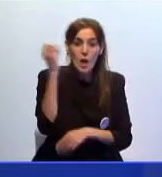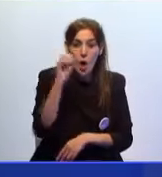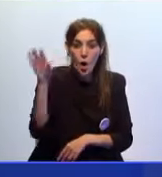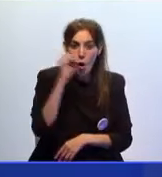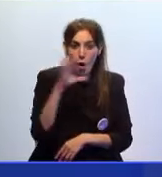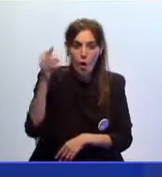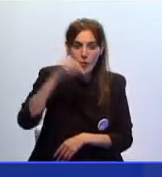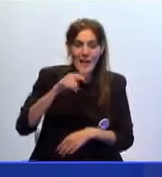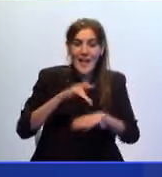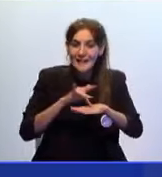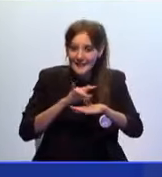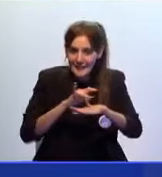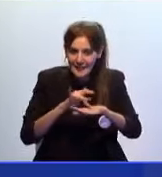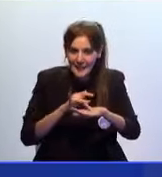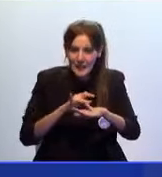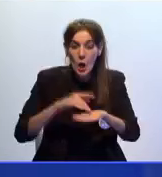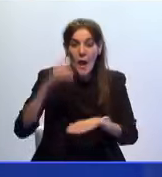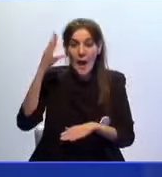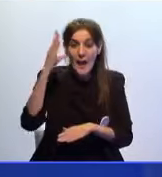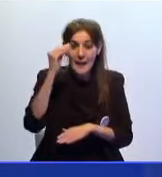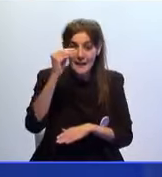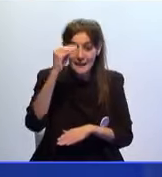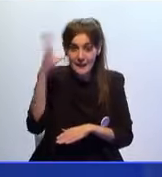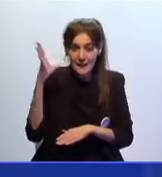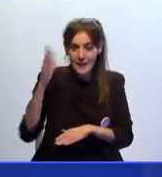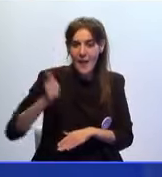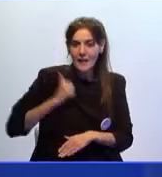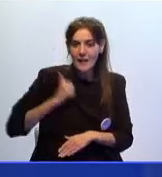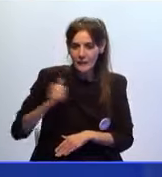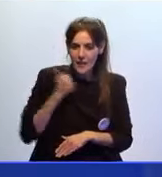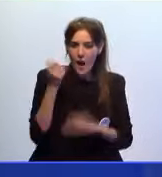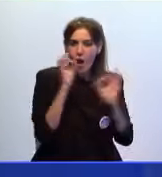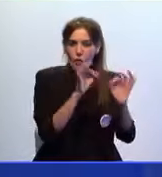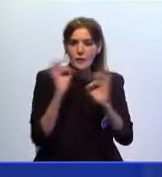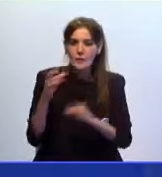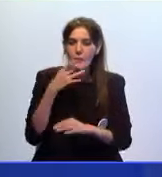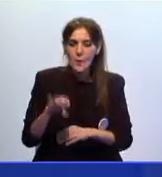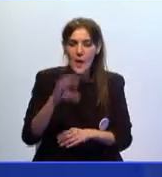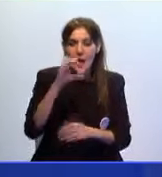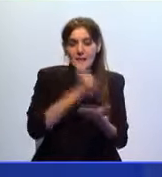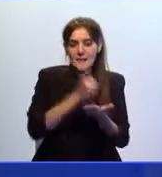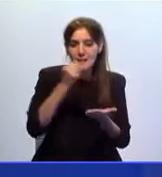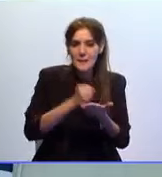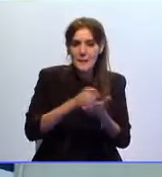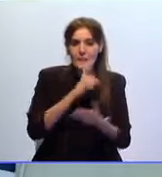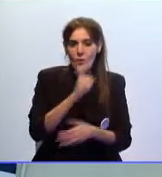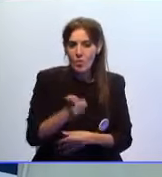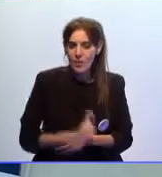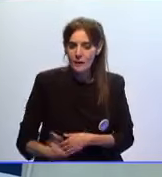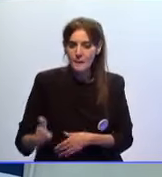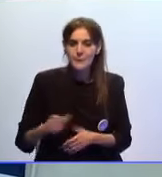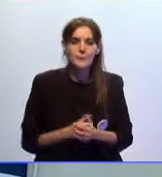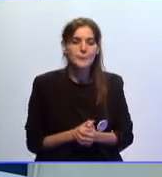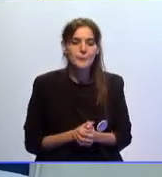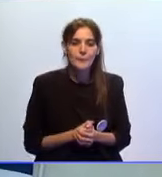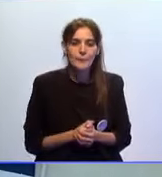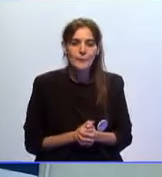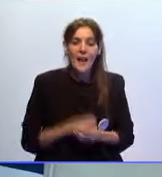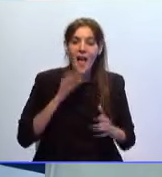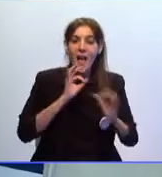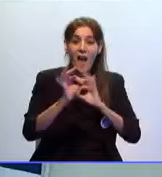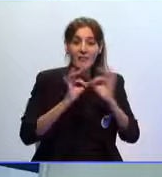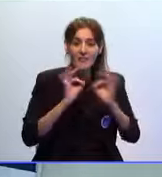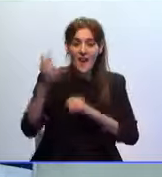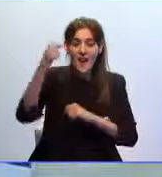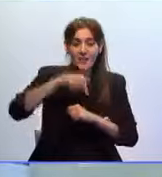de digitalización e inteligencia artificial organizadas por el SEPE y la FUNDAE. El Teatro